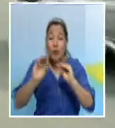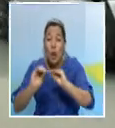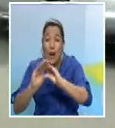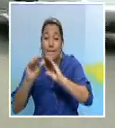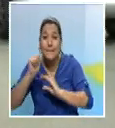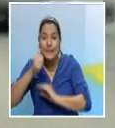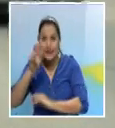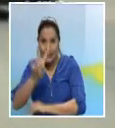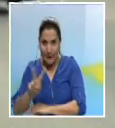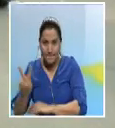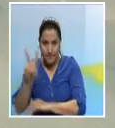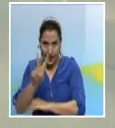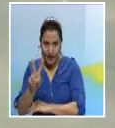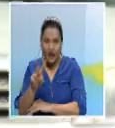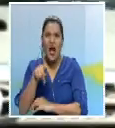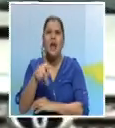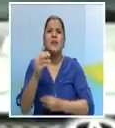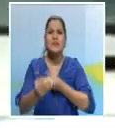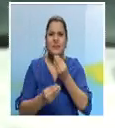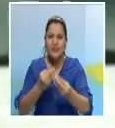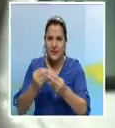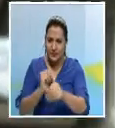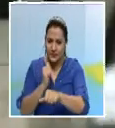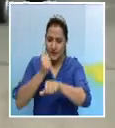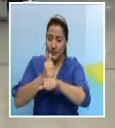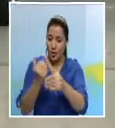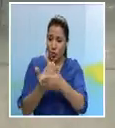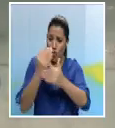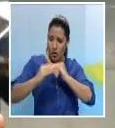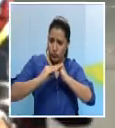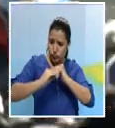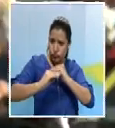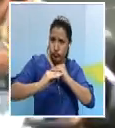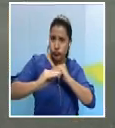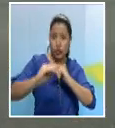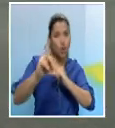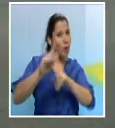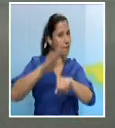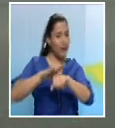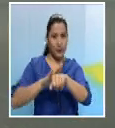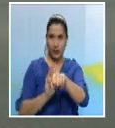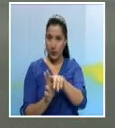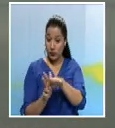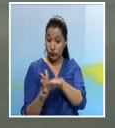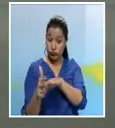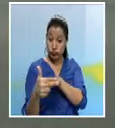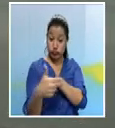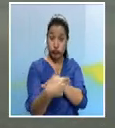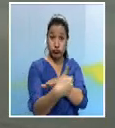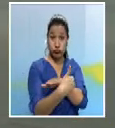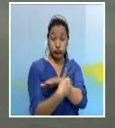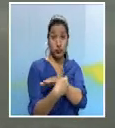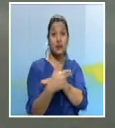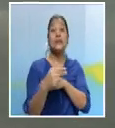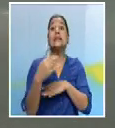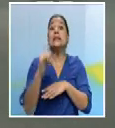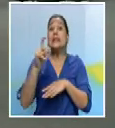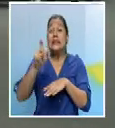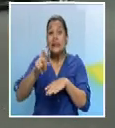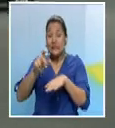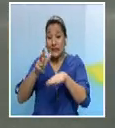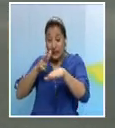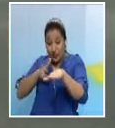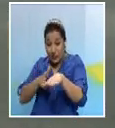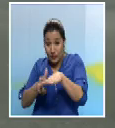viernes. En dicho punto se colocará el nuevo asfalto y no se permitirá el giro. Quienes deban tomar el retorno en la Valencia para